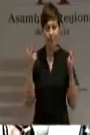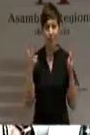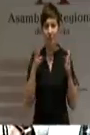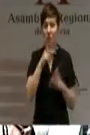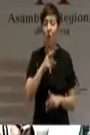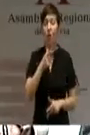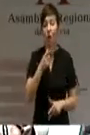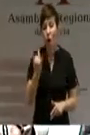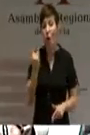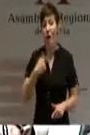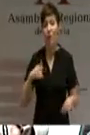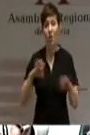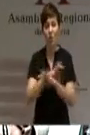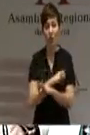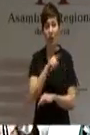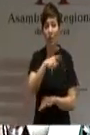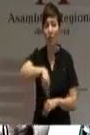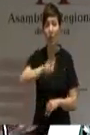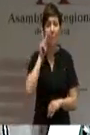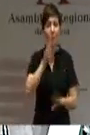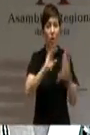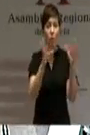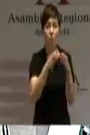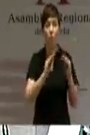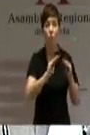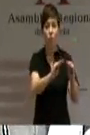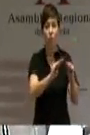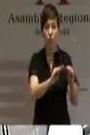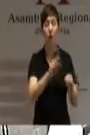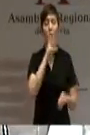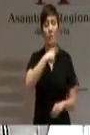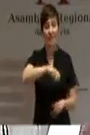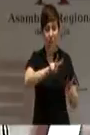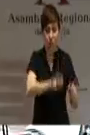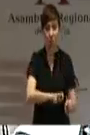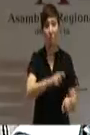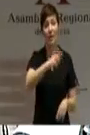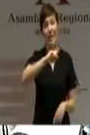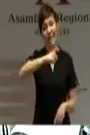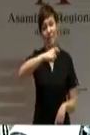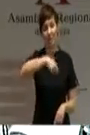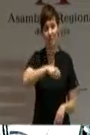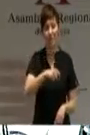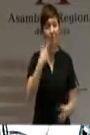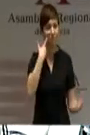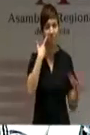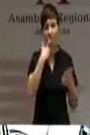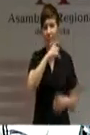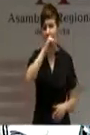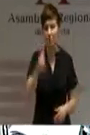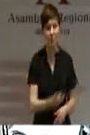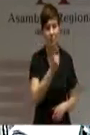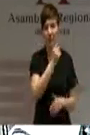agotamiento, el de su partido, el de su predecesor, no tienen por qué castigarnos como sociedad y como región. Esta región